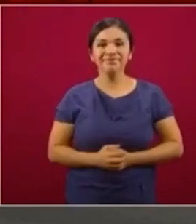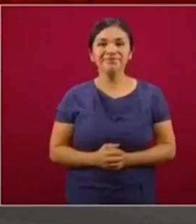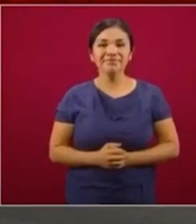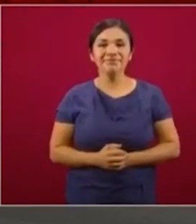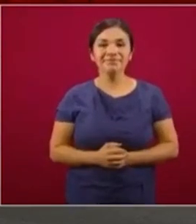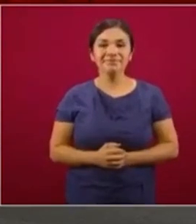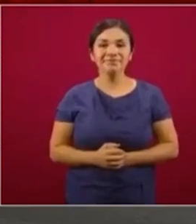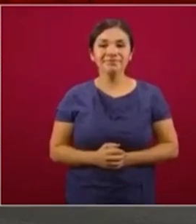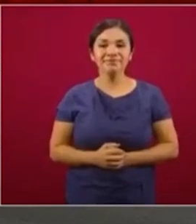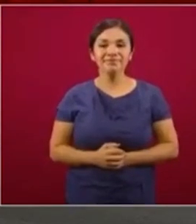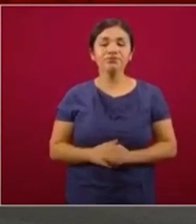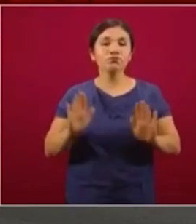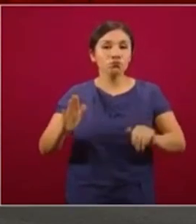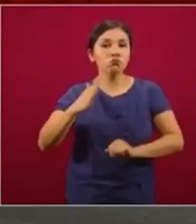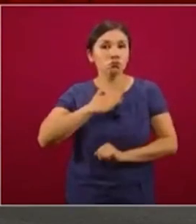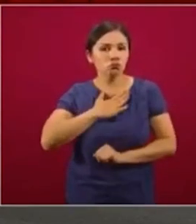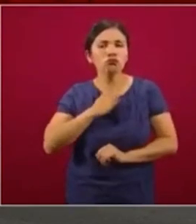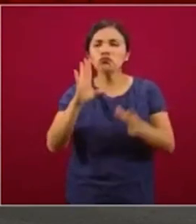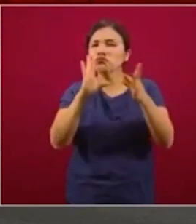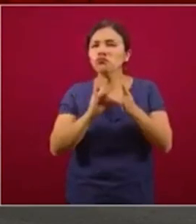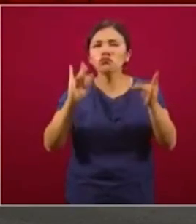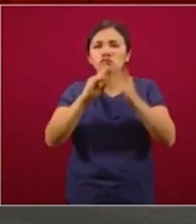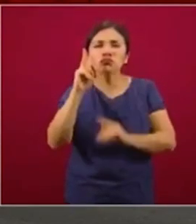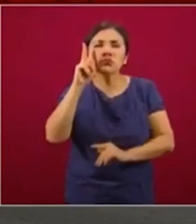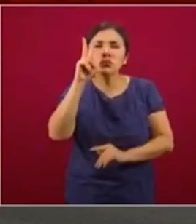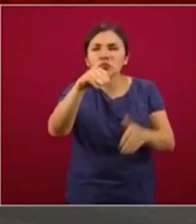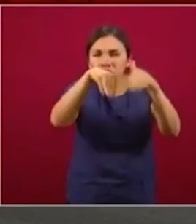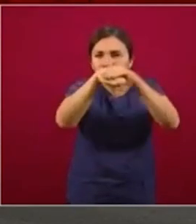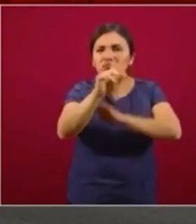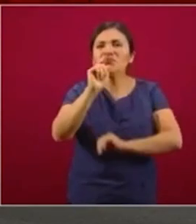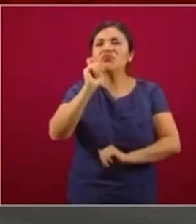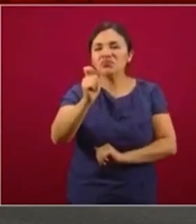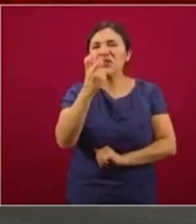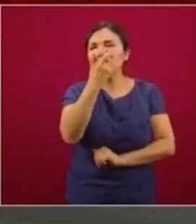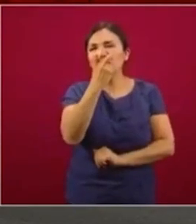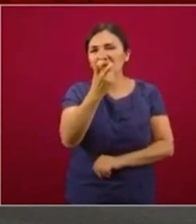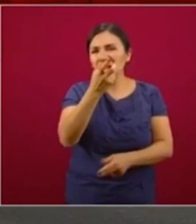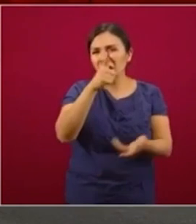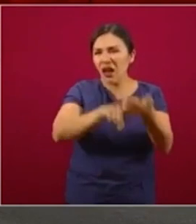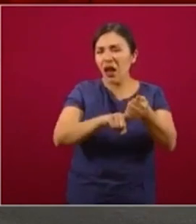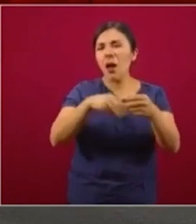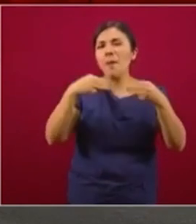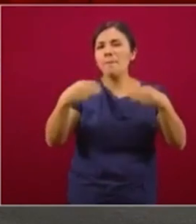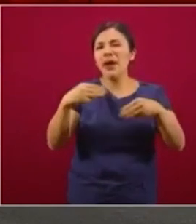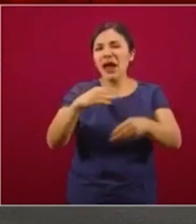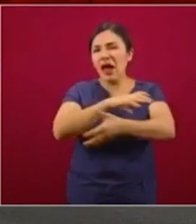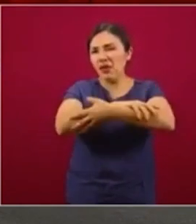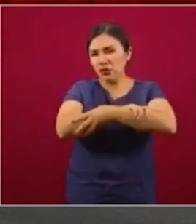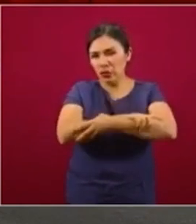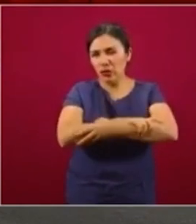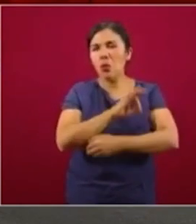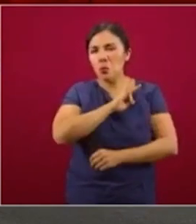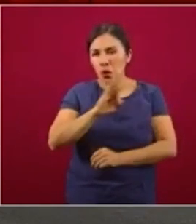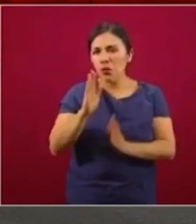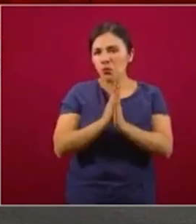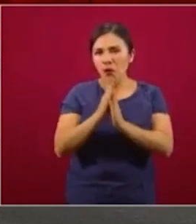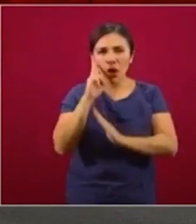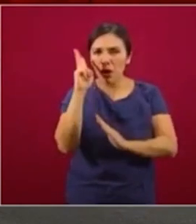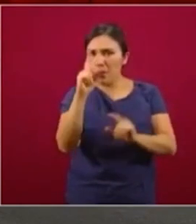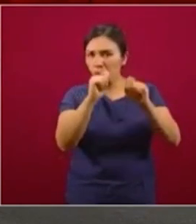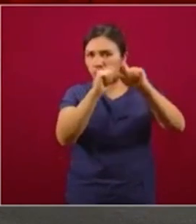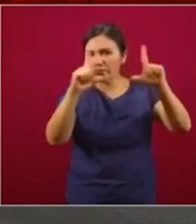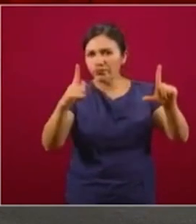Bueno, yo básicamente les voy a hacer un recorrido virtual de lo que es hoy la plataforma de Mercado Solidario. Si me pudieran apoyar haciendo